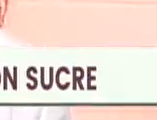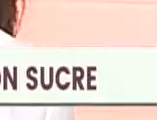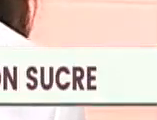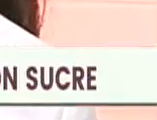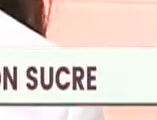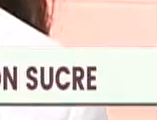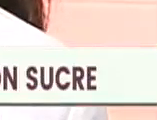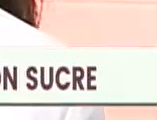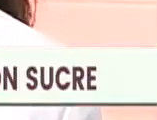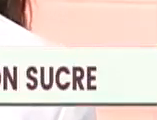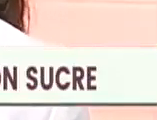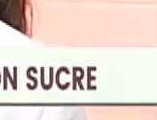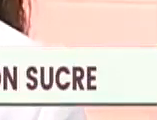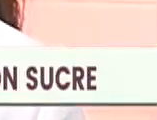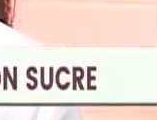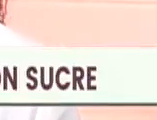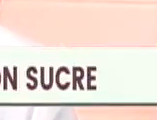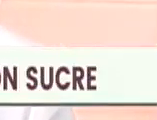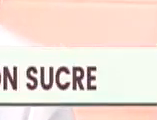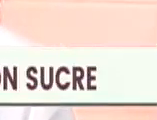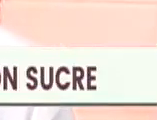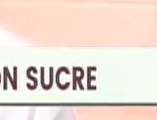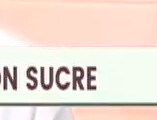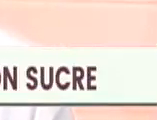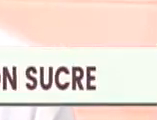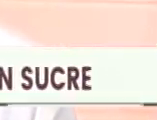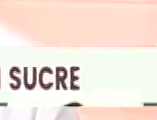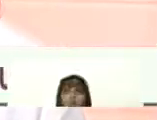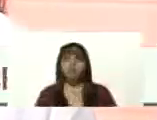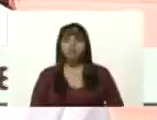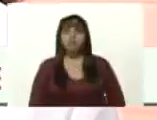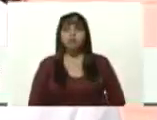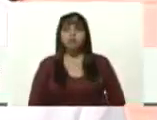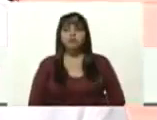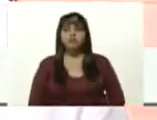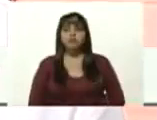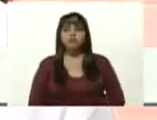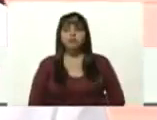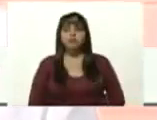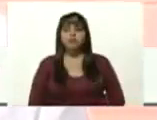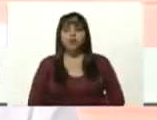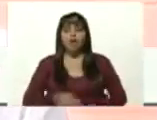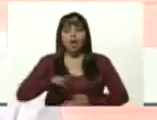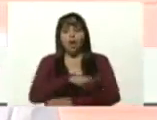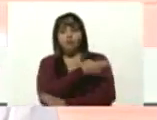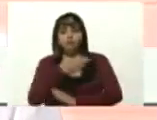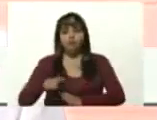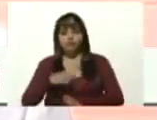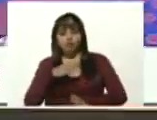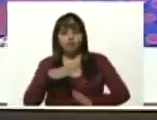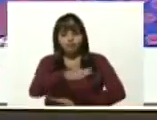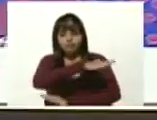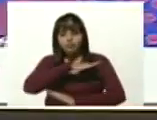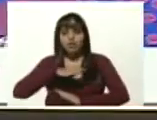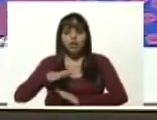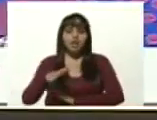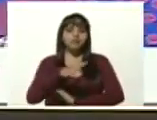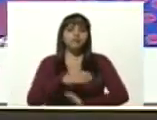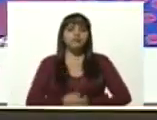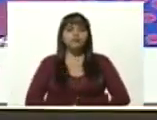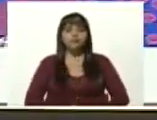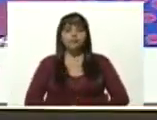Vega. De la Vega, imagínate, la música llanera en la Vega. Y Elianni